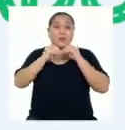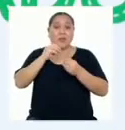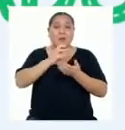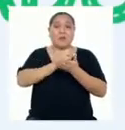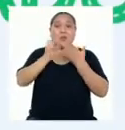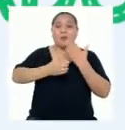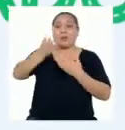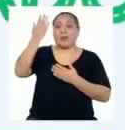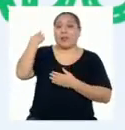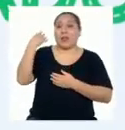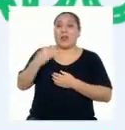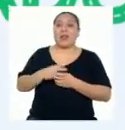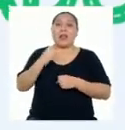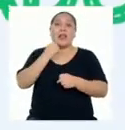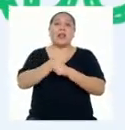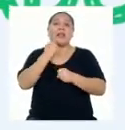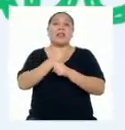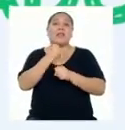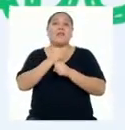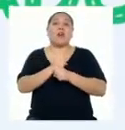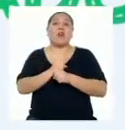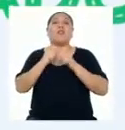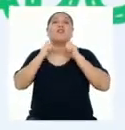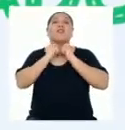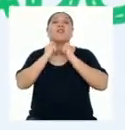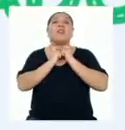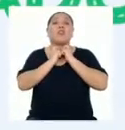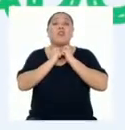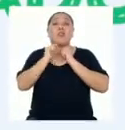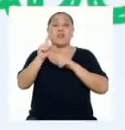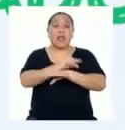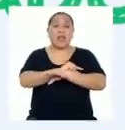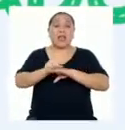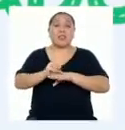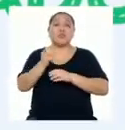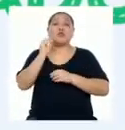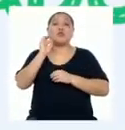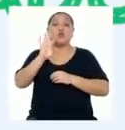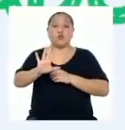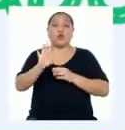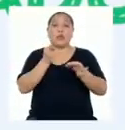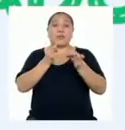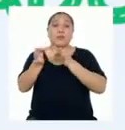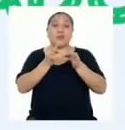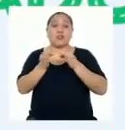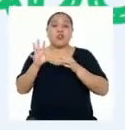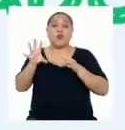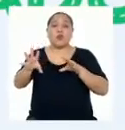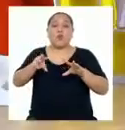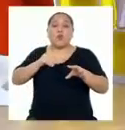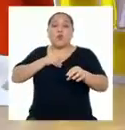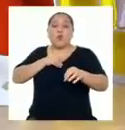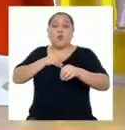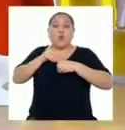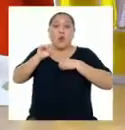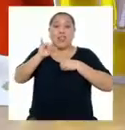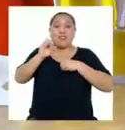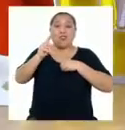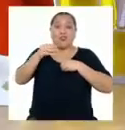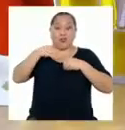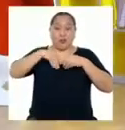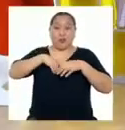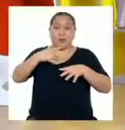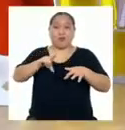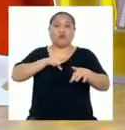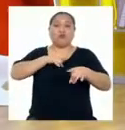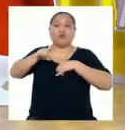La función de la tiroides en las grasas y su explicación de cómo obtiene el yodo nuestro organismo. Les